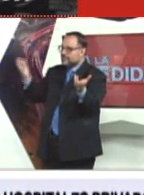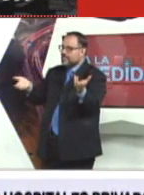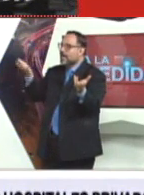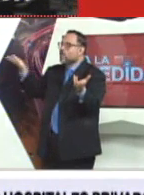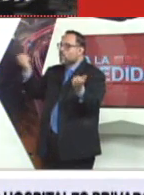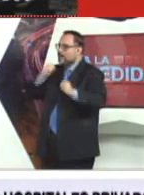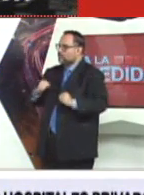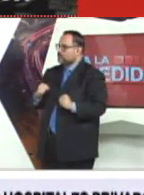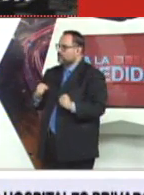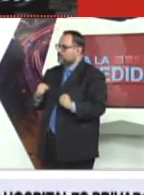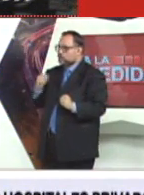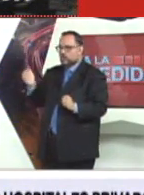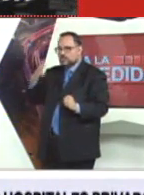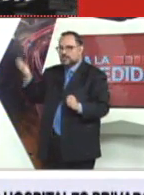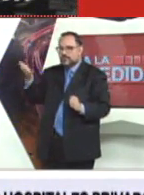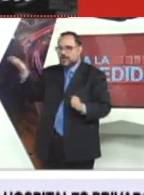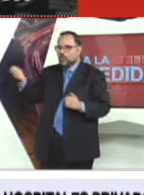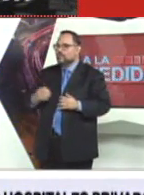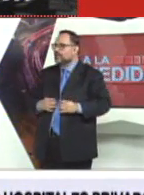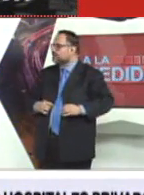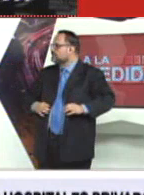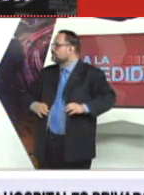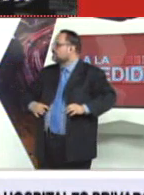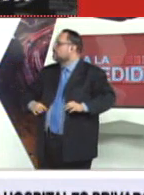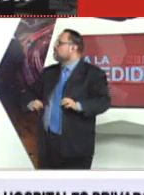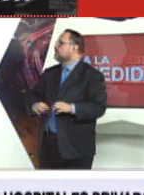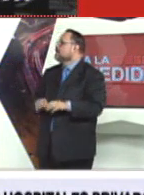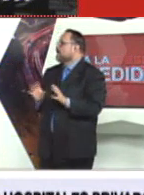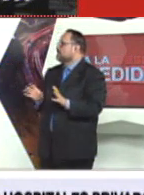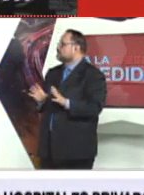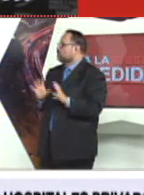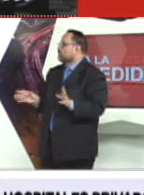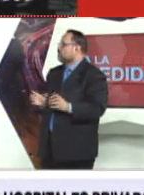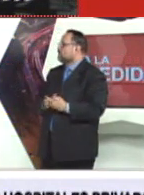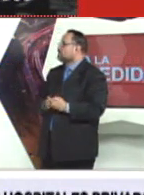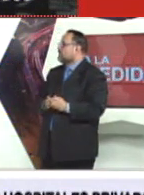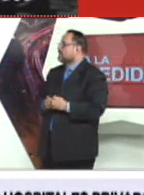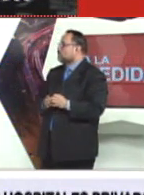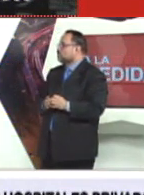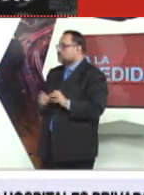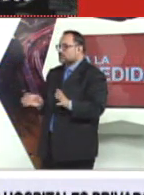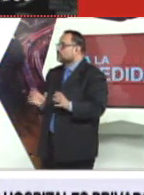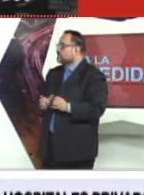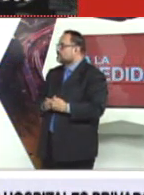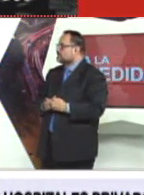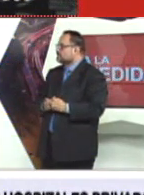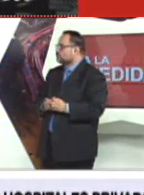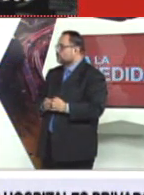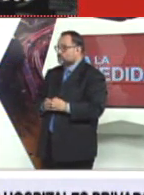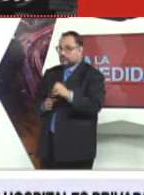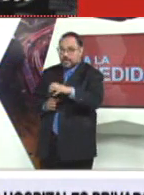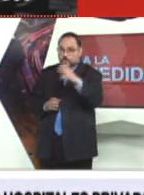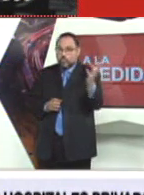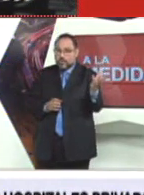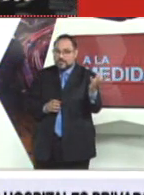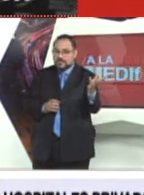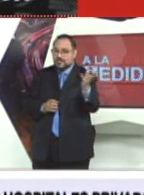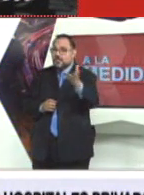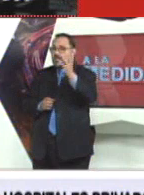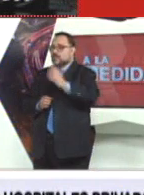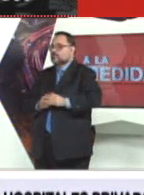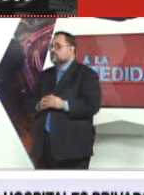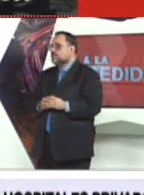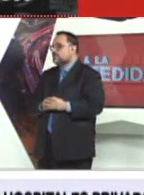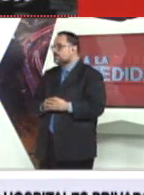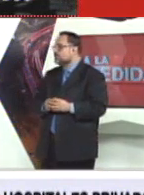no significa un aprovechamiento no significa convertirse realmente en explotadores en algunos casos de esta situación tanto es